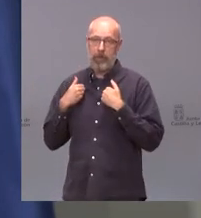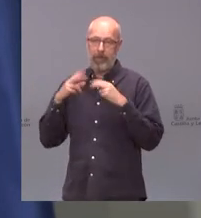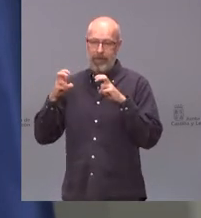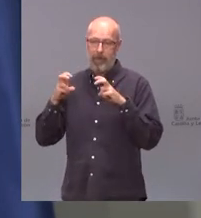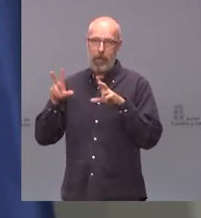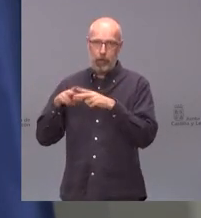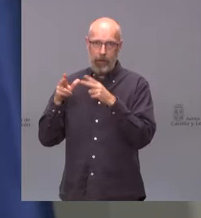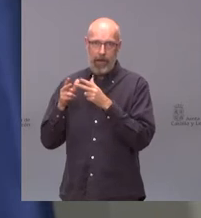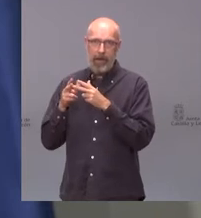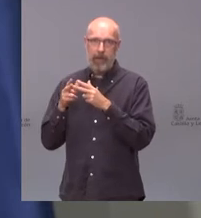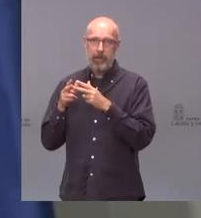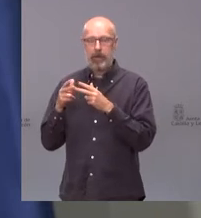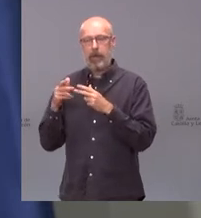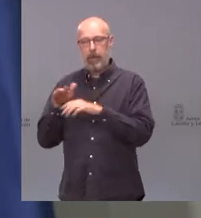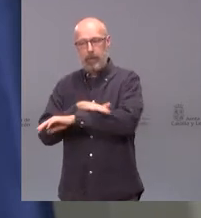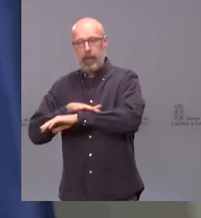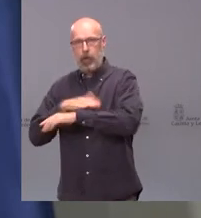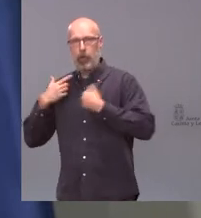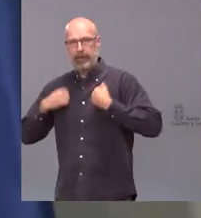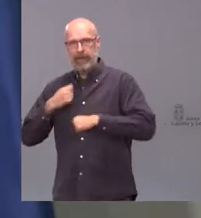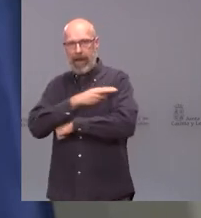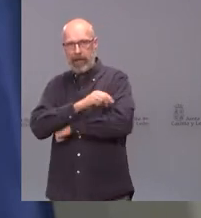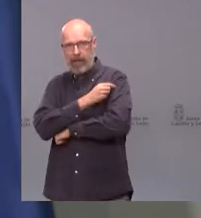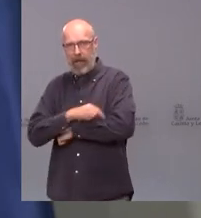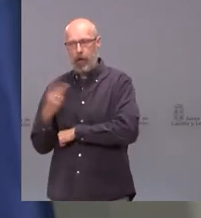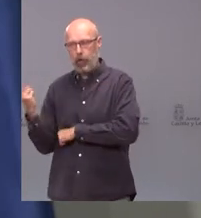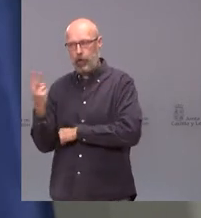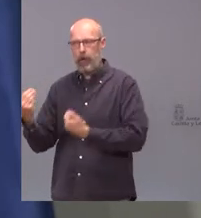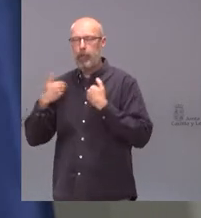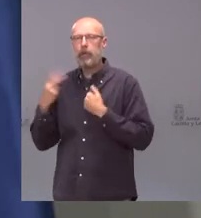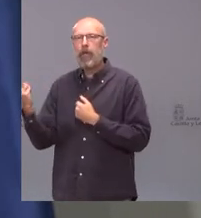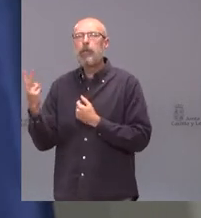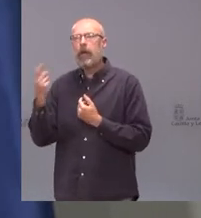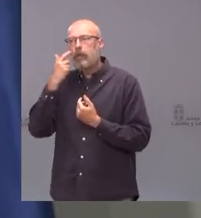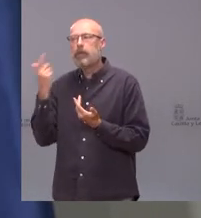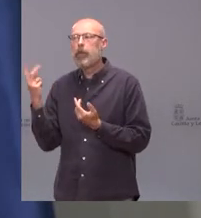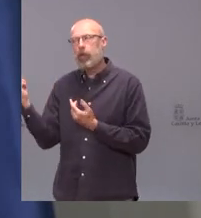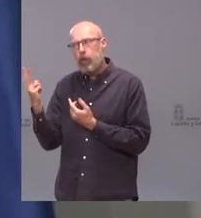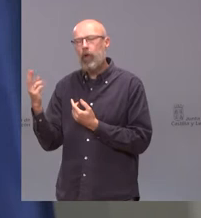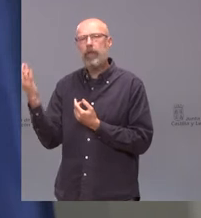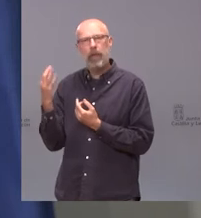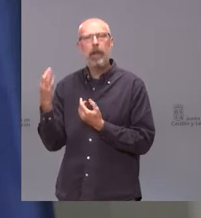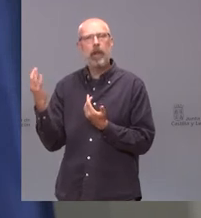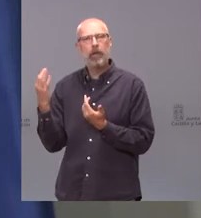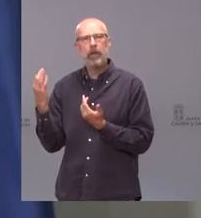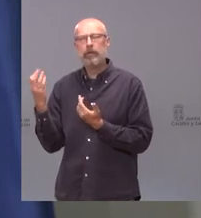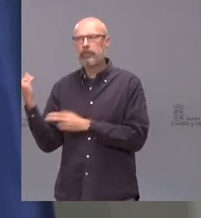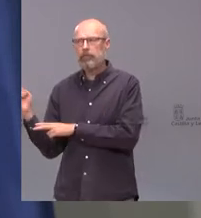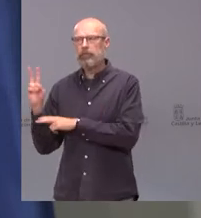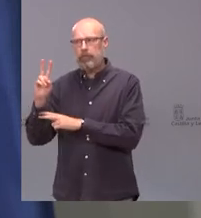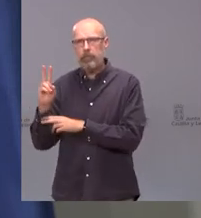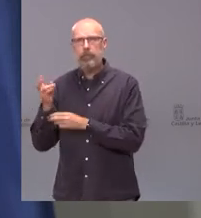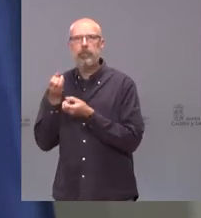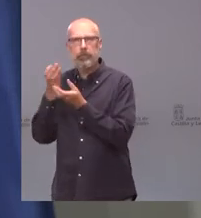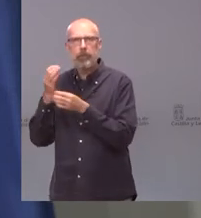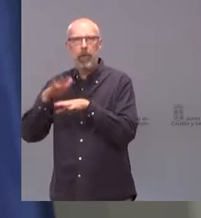como el ministerio de sanidad personas que naturalmente pues tendrían obligatoriamente que comparecer para